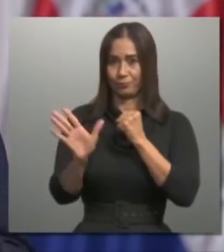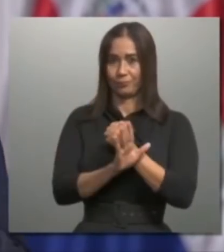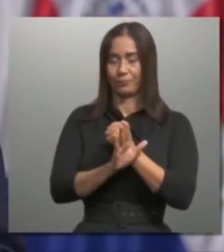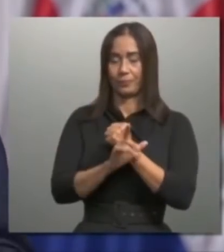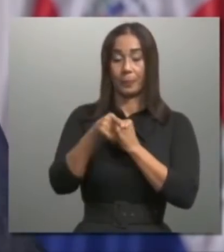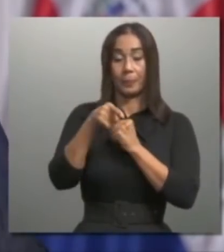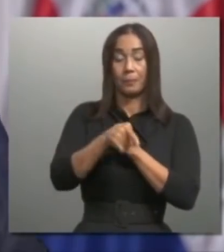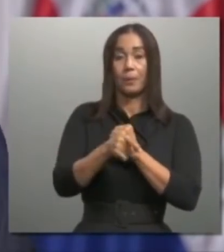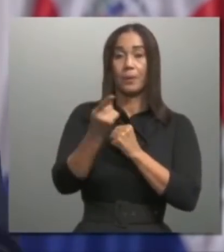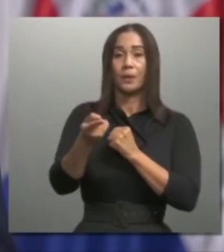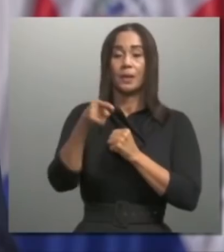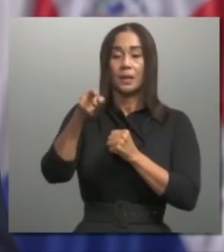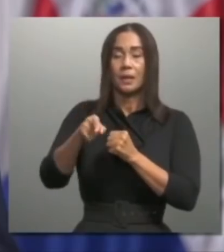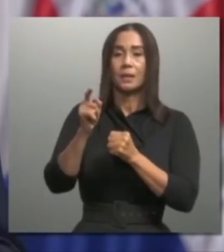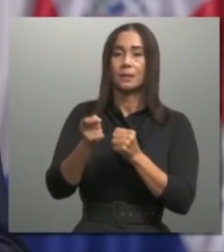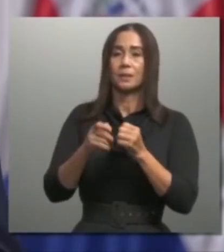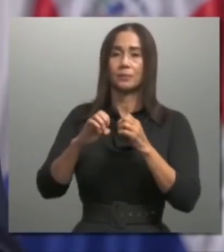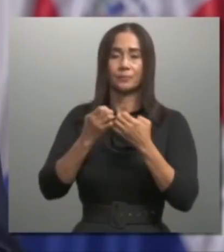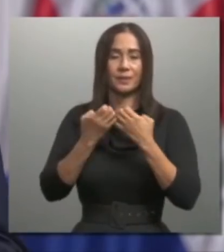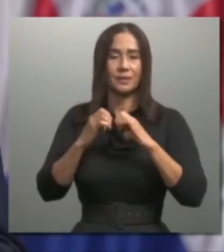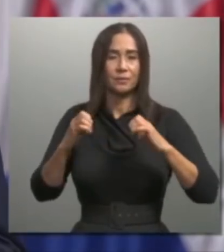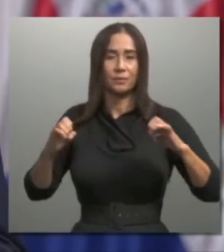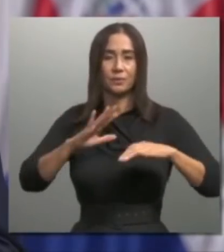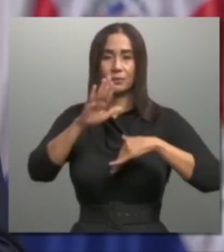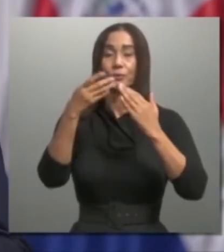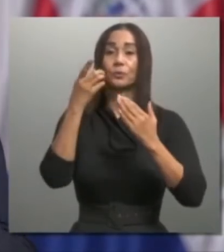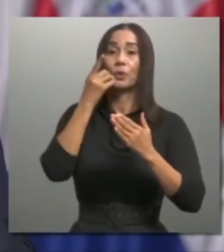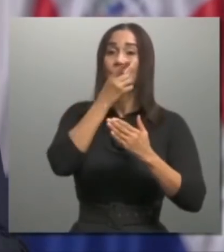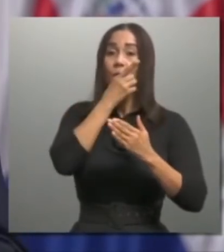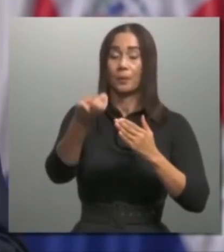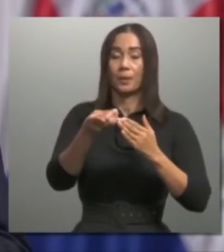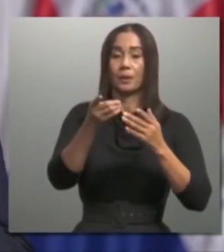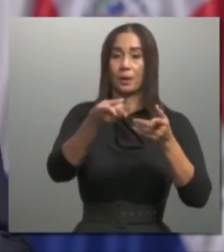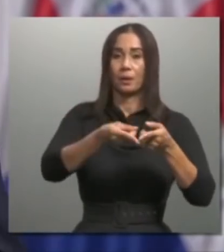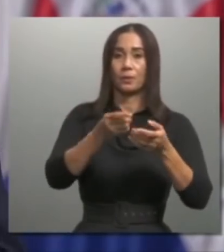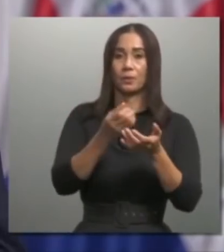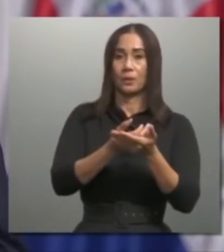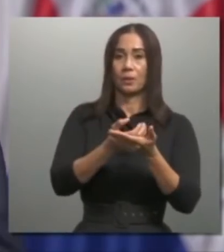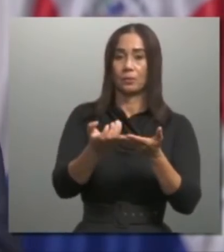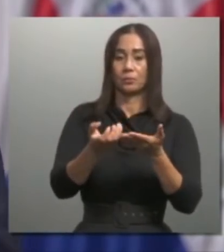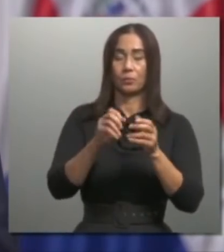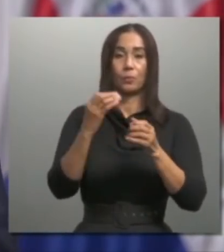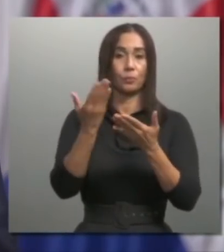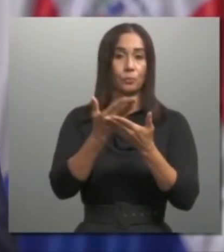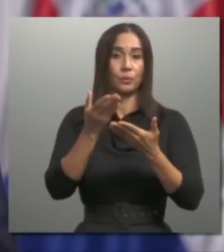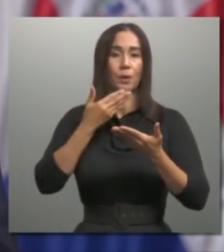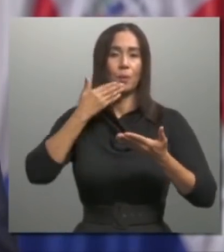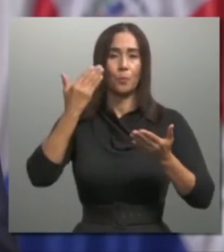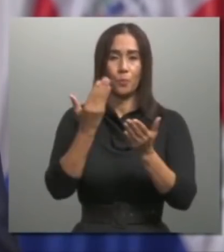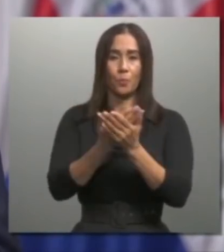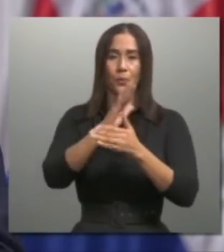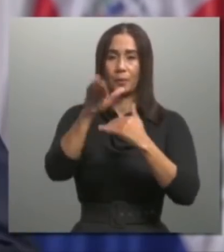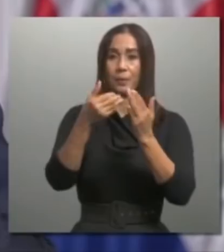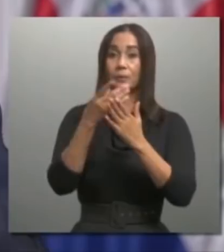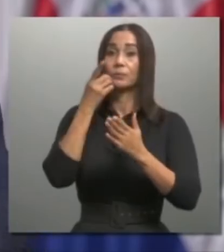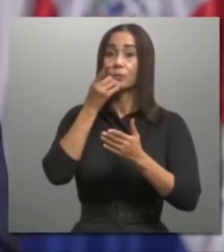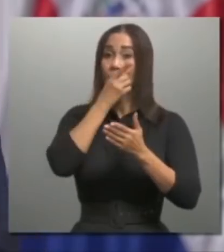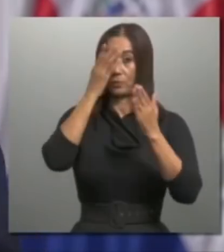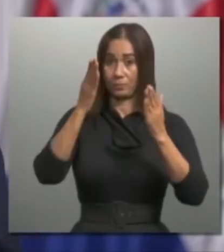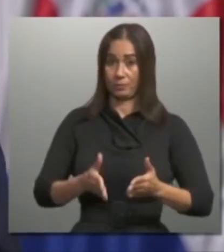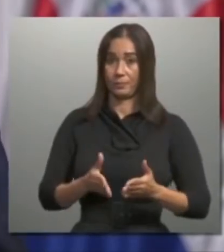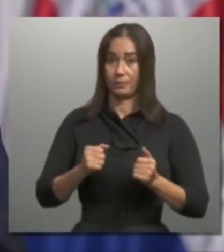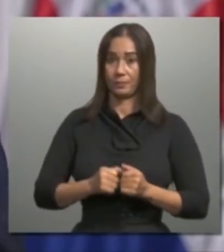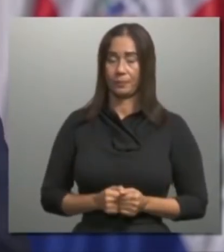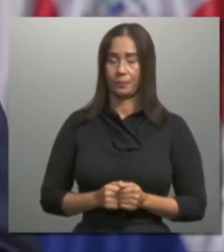enorme sacrificio de los ciudadanos se convierta en un patrimonio útil para toda la sociedad. Por eso les